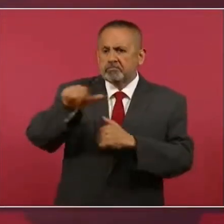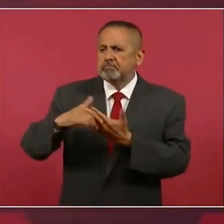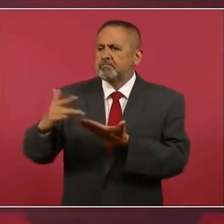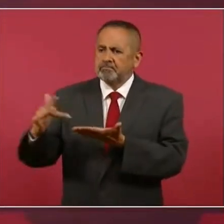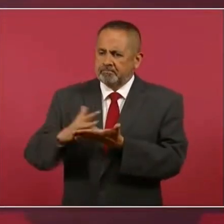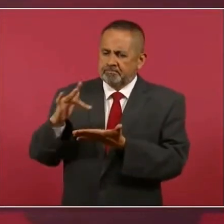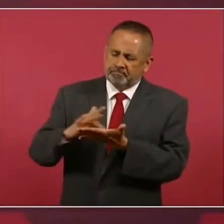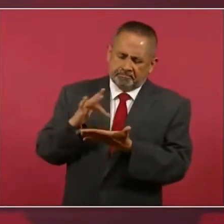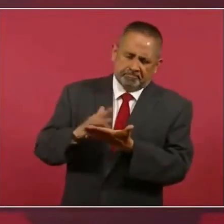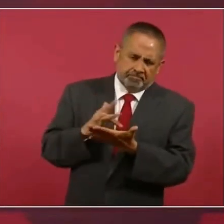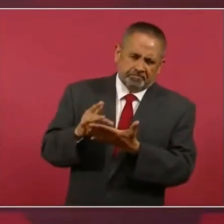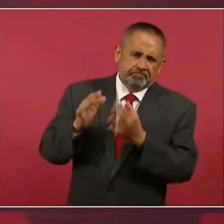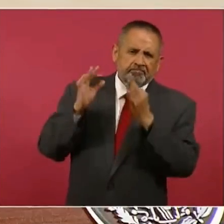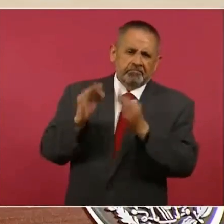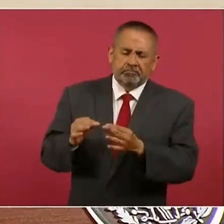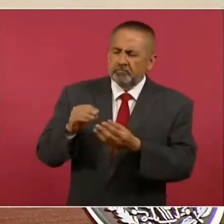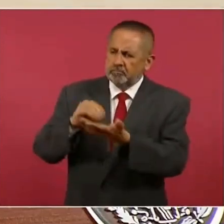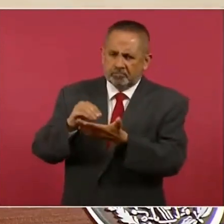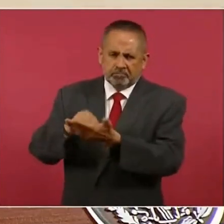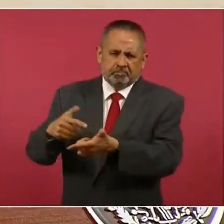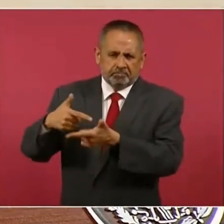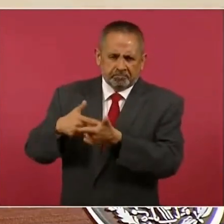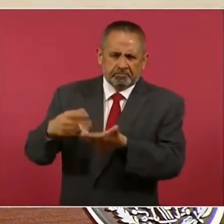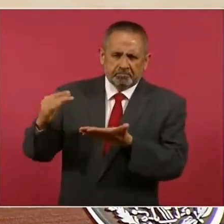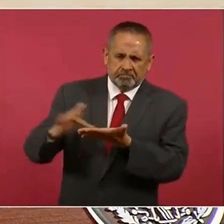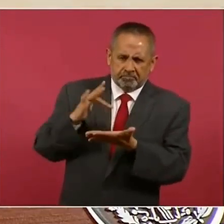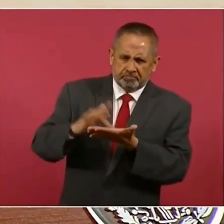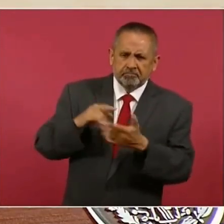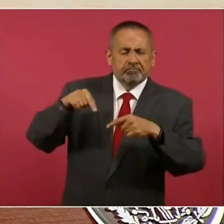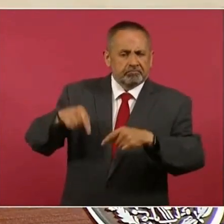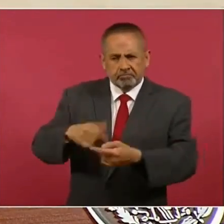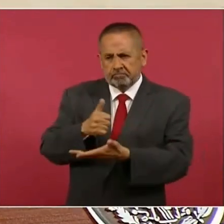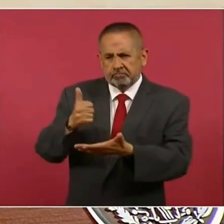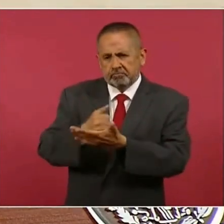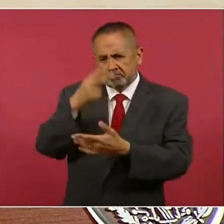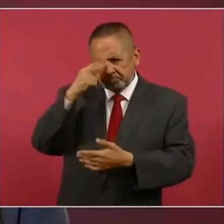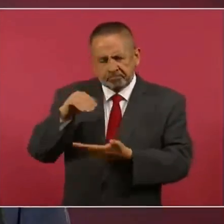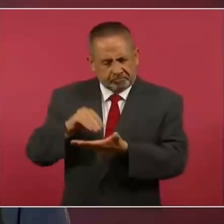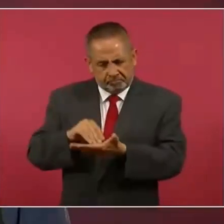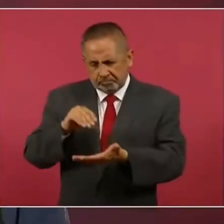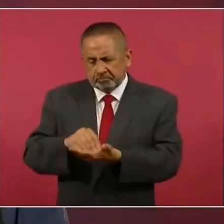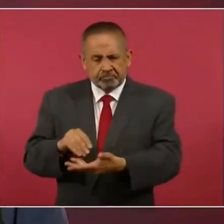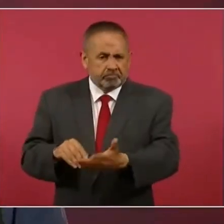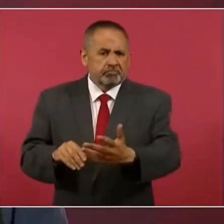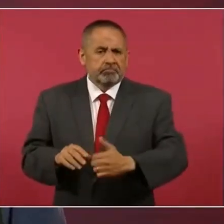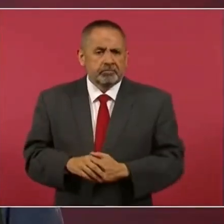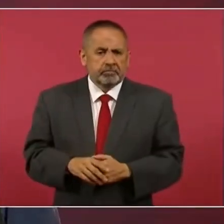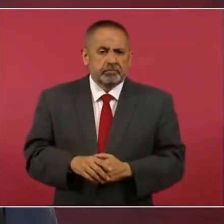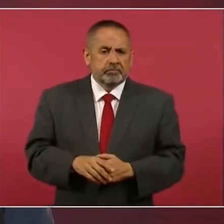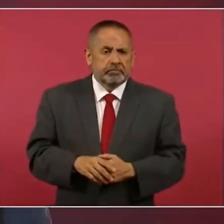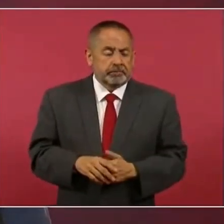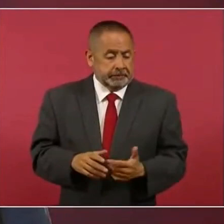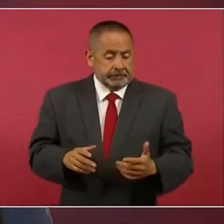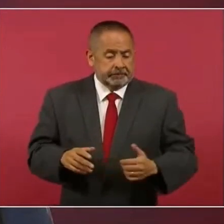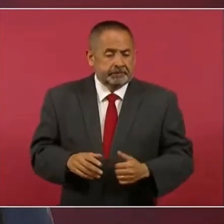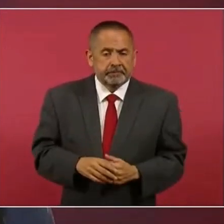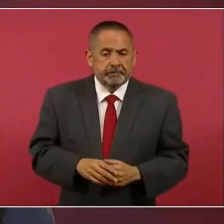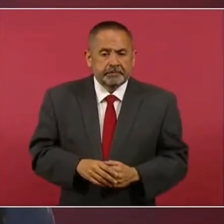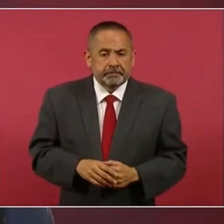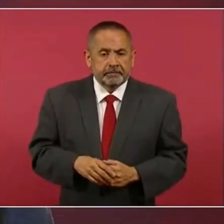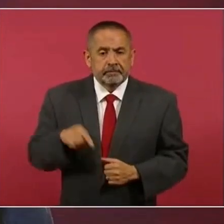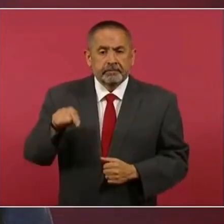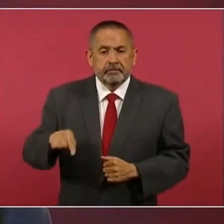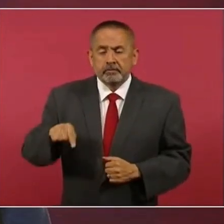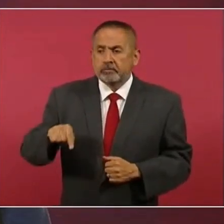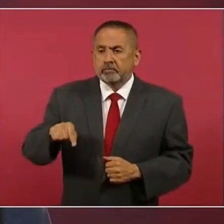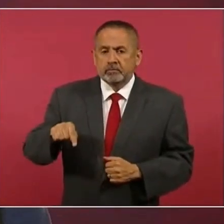apoyó. Me han seguido apoyando aquí en la Ciudad de México. Aquí no he